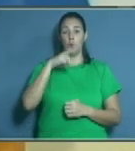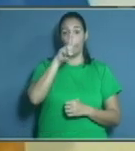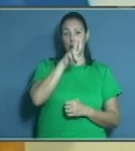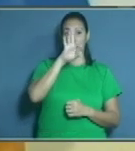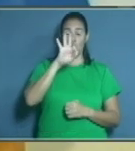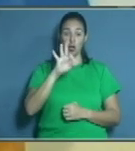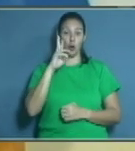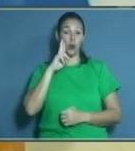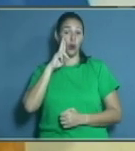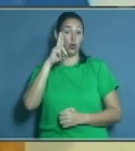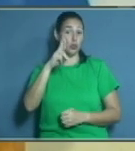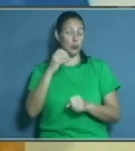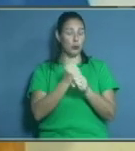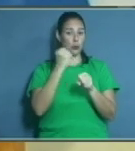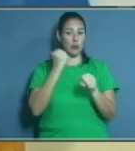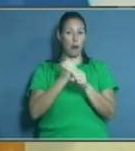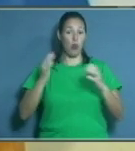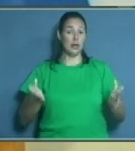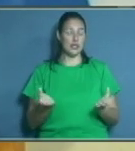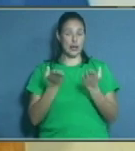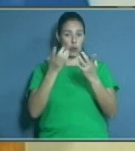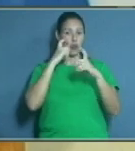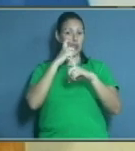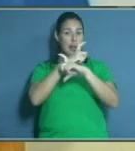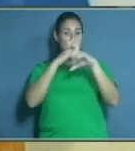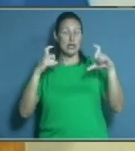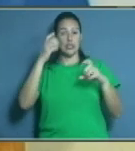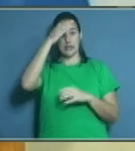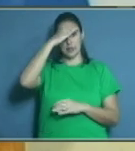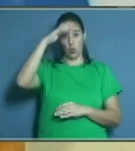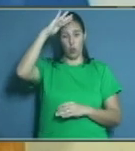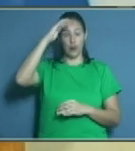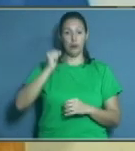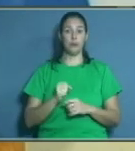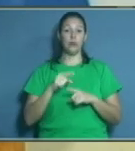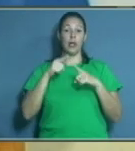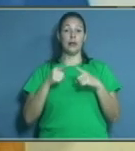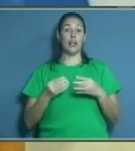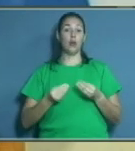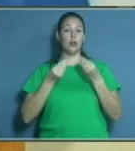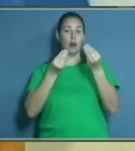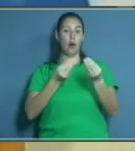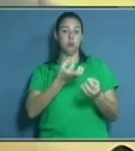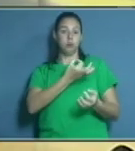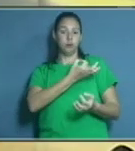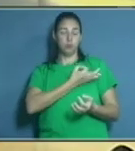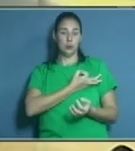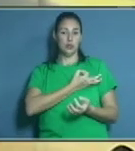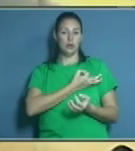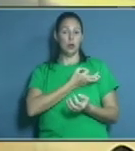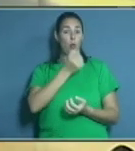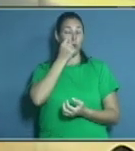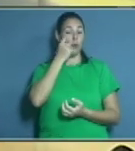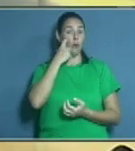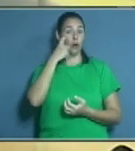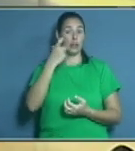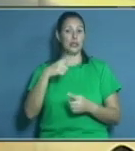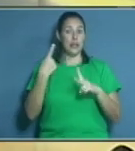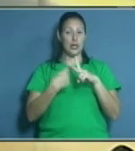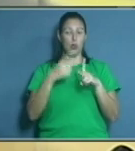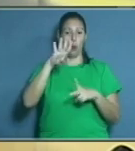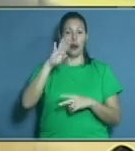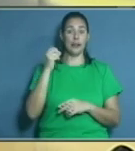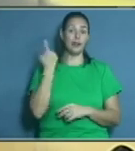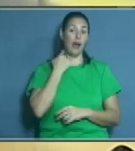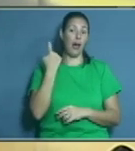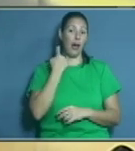por su labor al desarrollo de la ciencia cubana, entre ellos la distinción Juan Tomás Romay y la distinción 40 aniversario que